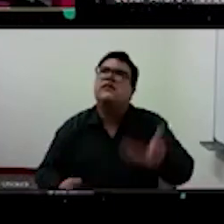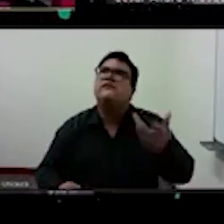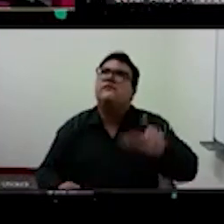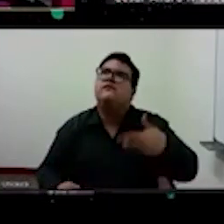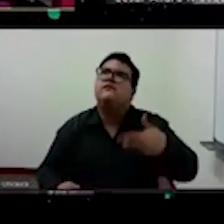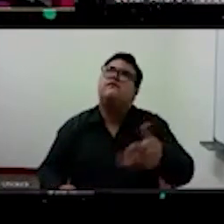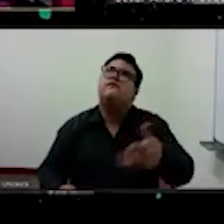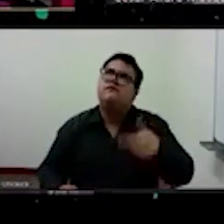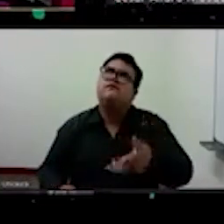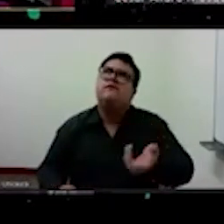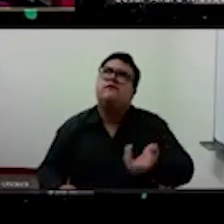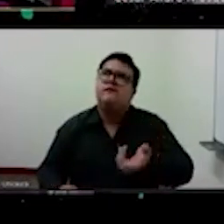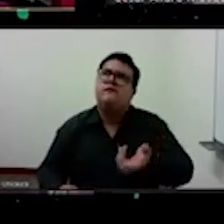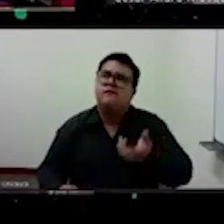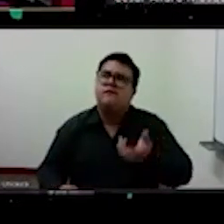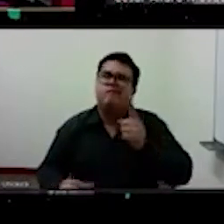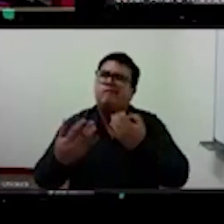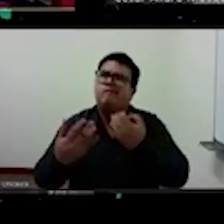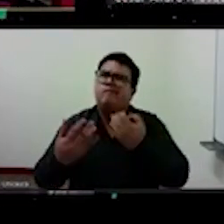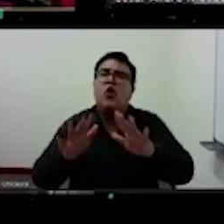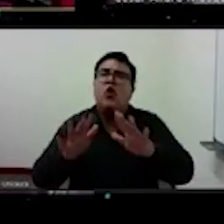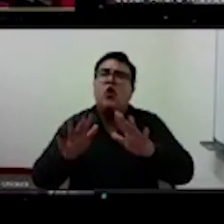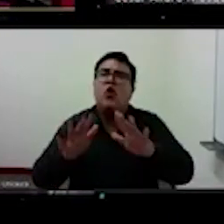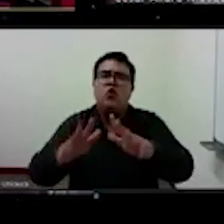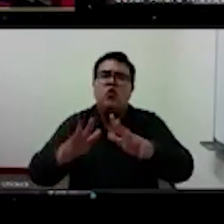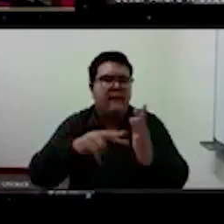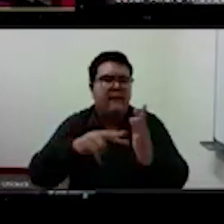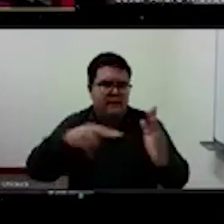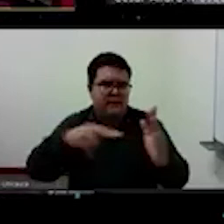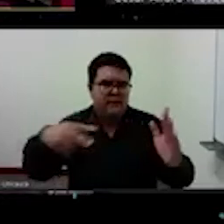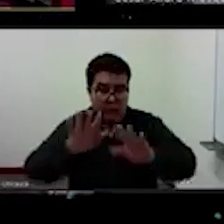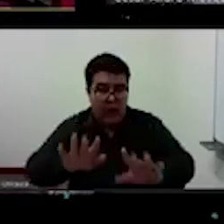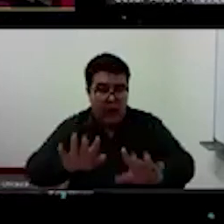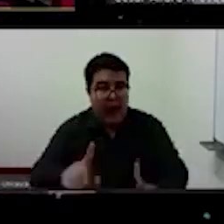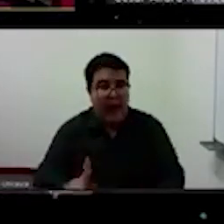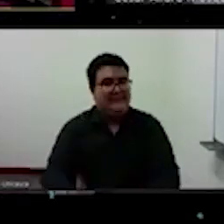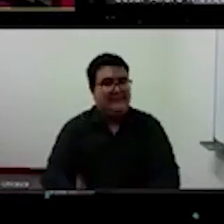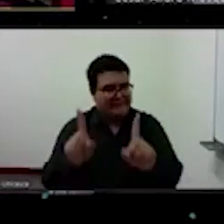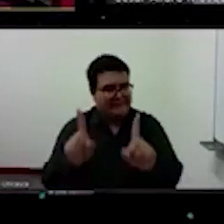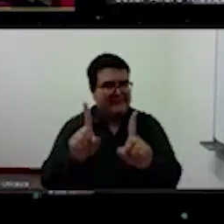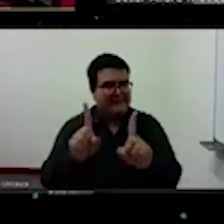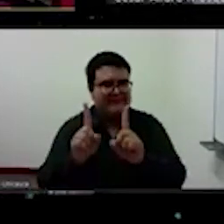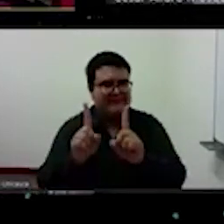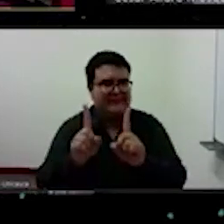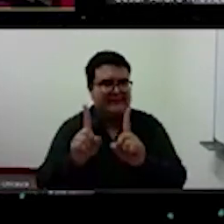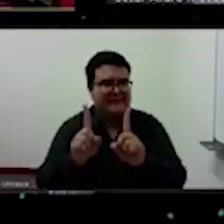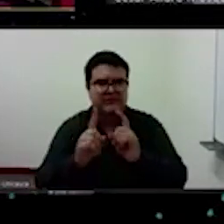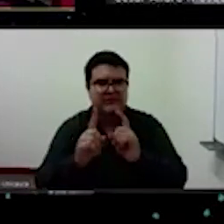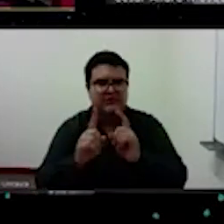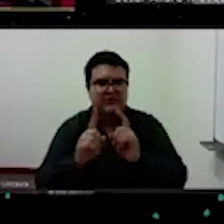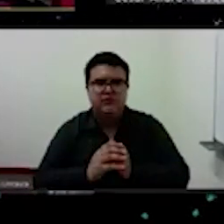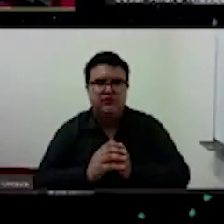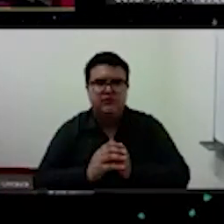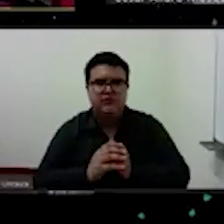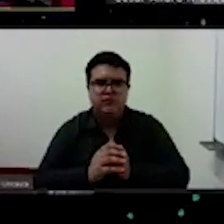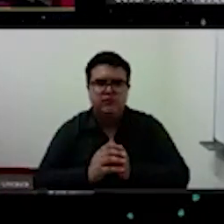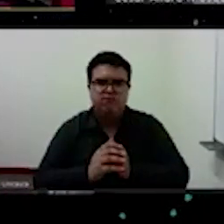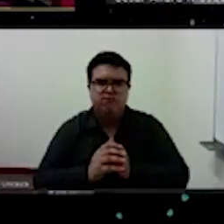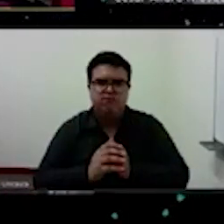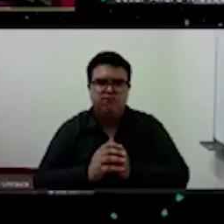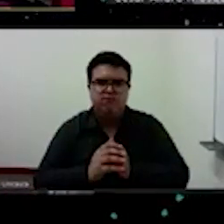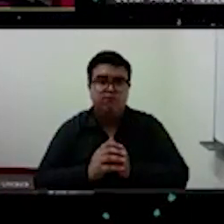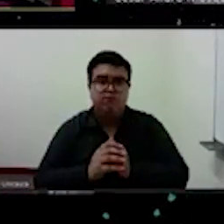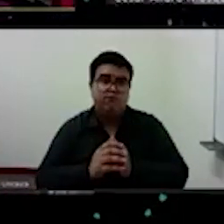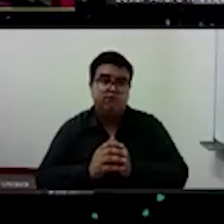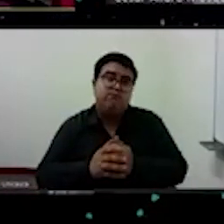herramientas herramientas técnicas pero pero lo que probamos